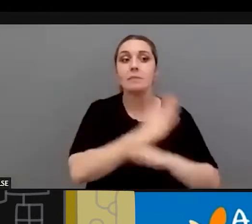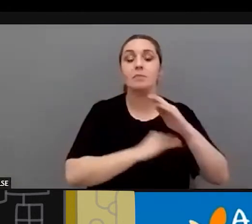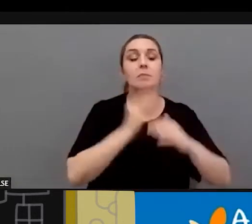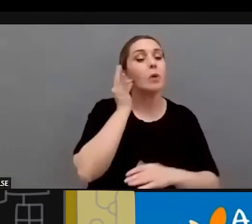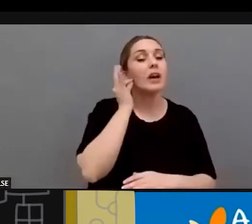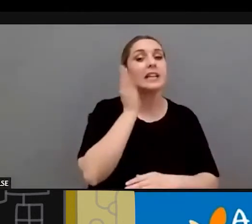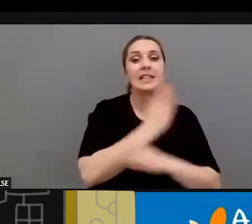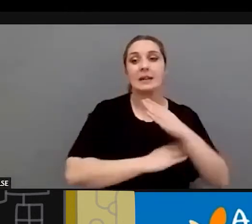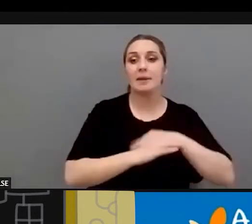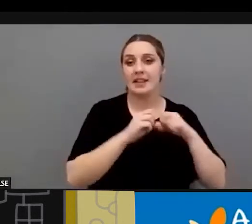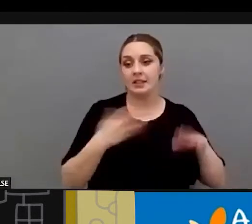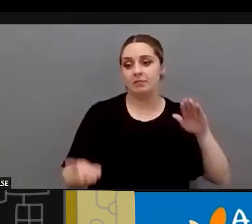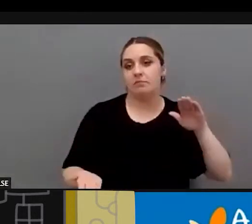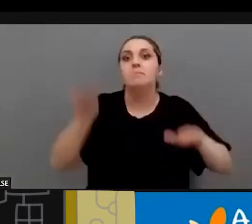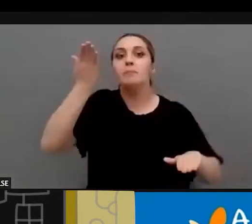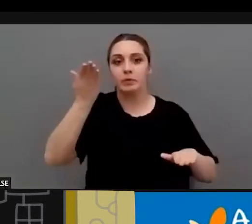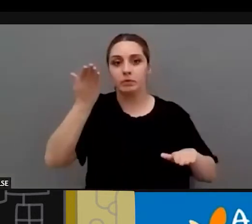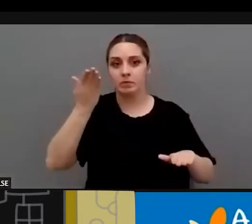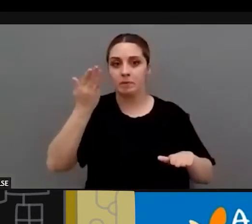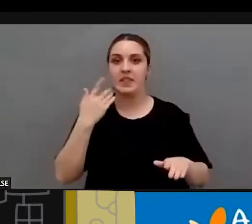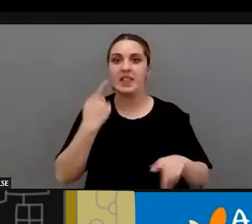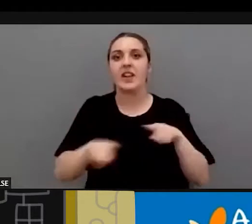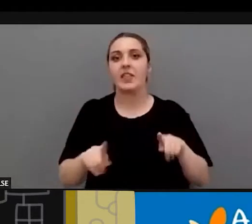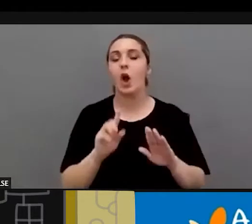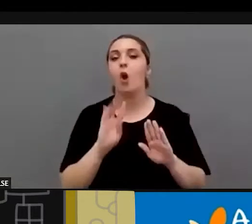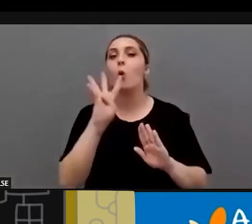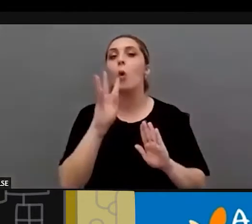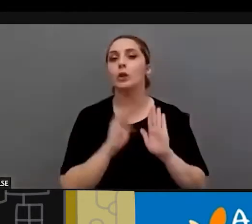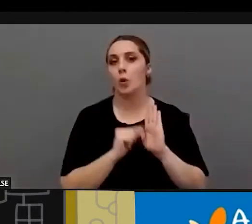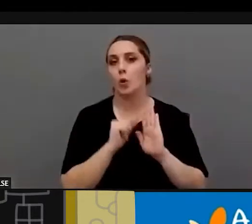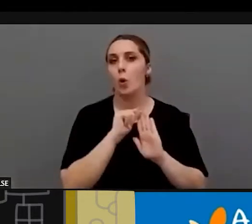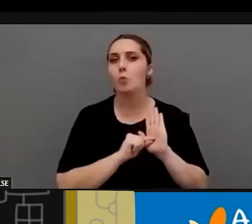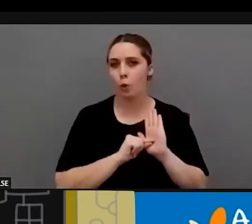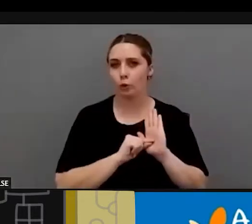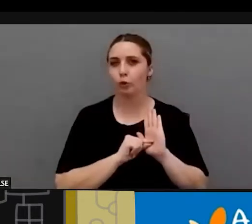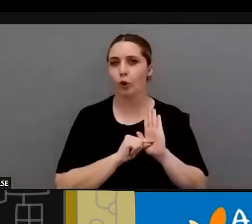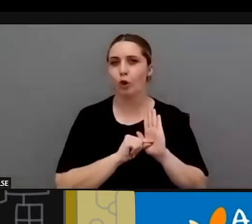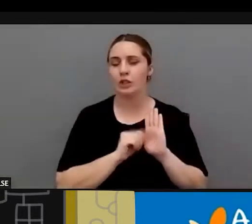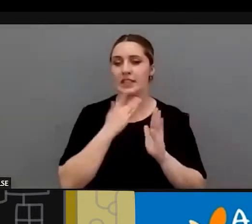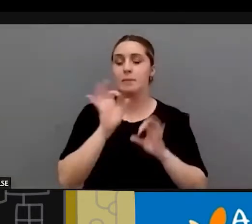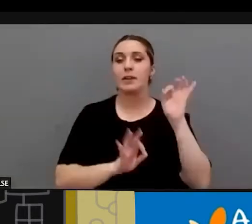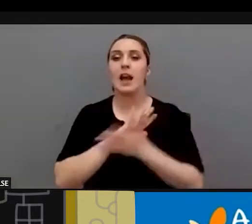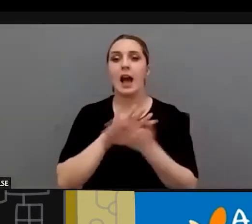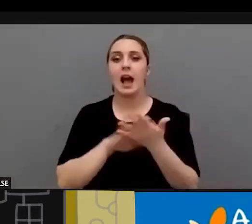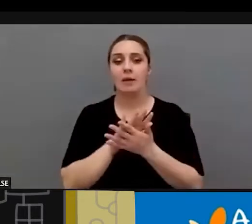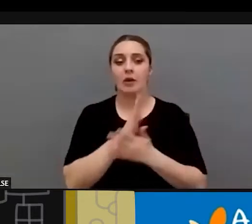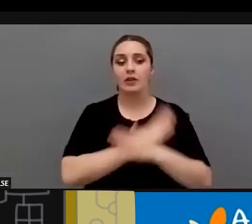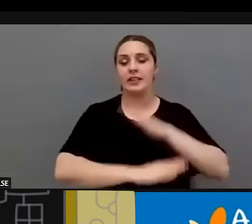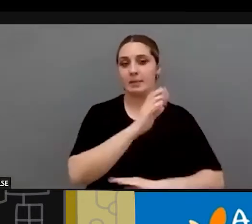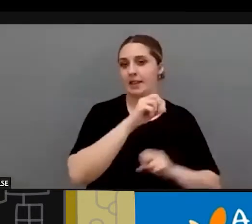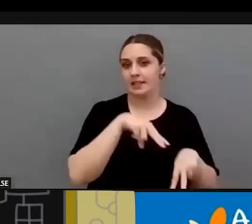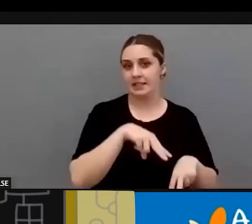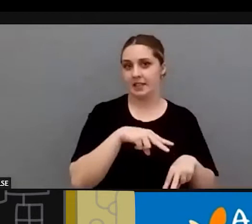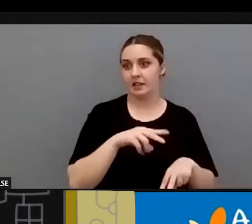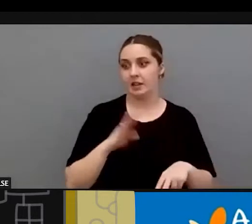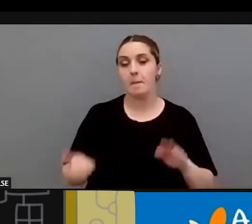hablando de casi, de más de cuatro puntos, ¿no? Que este porcentaje cuando se refiere a mujeres que no tienen discapacidad.